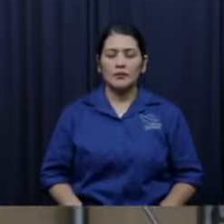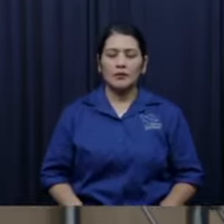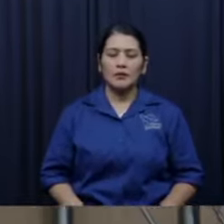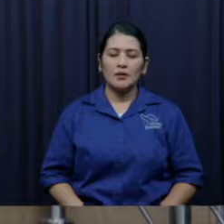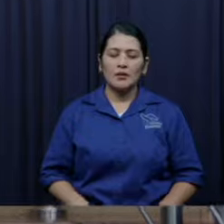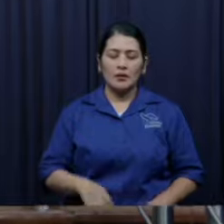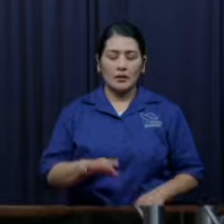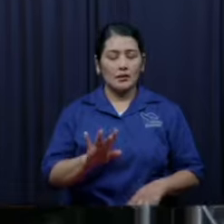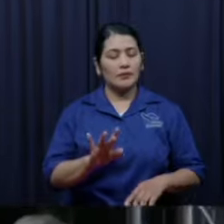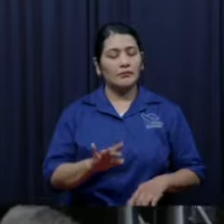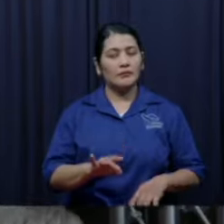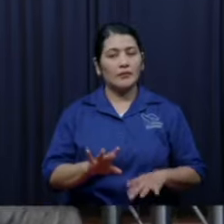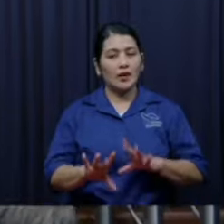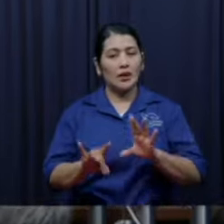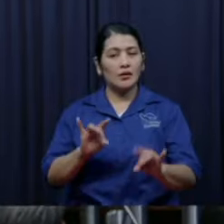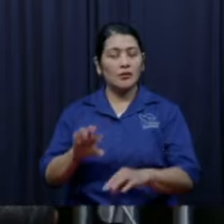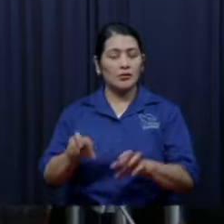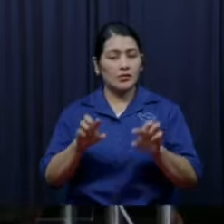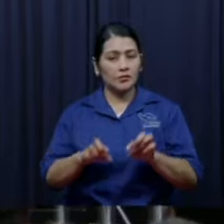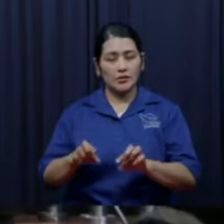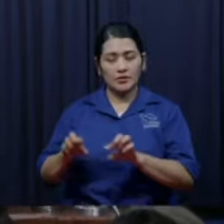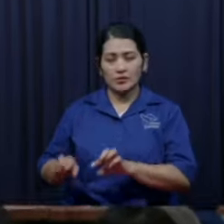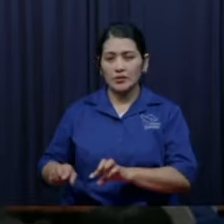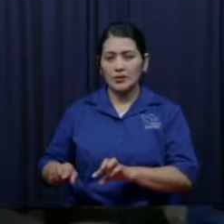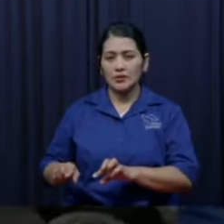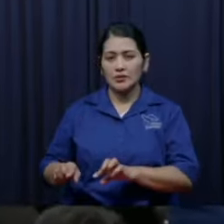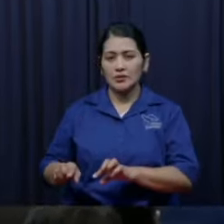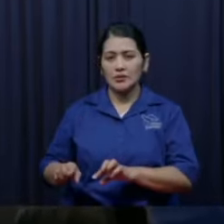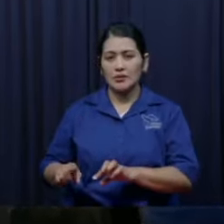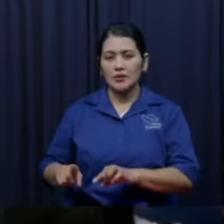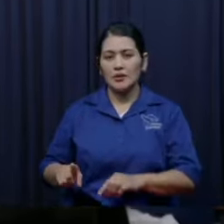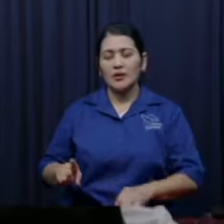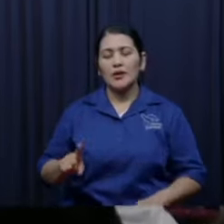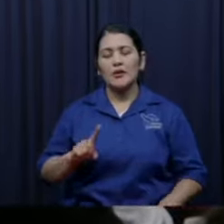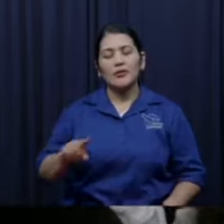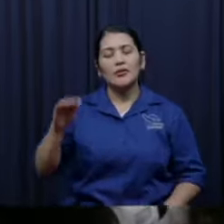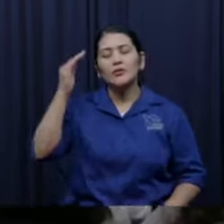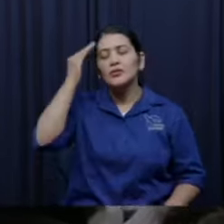valorar le quiero contar ya con esta me despido